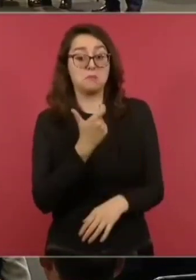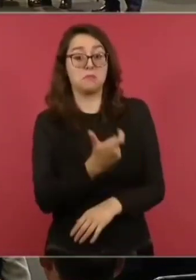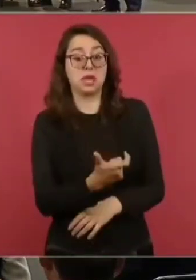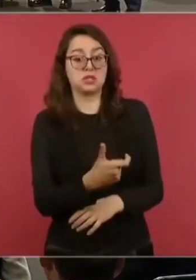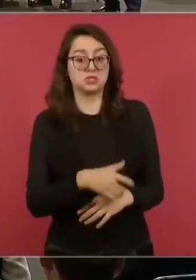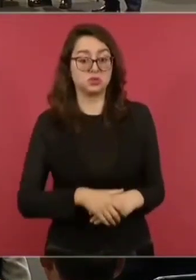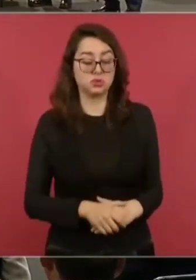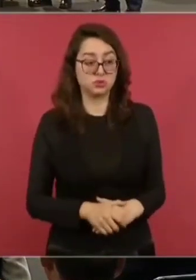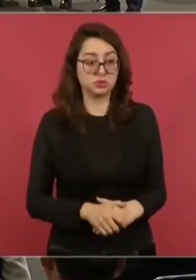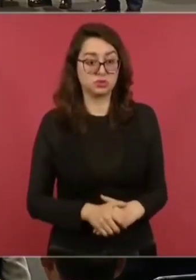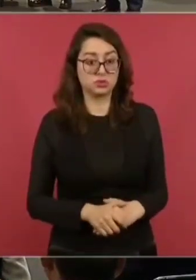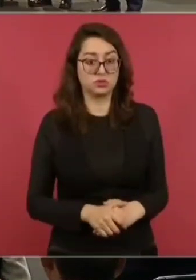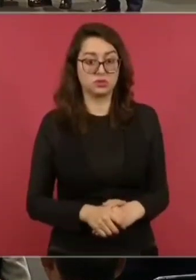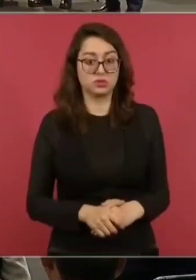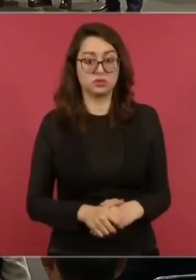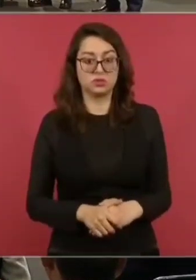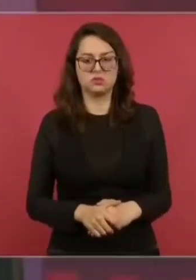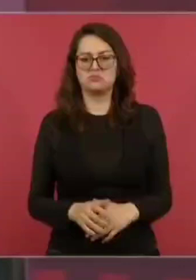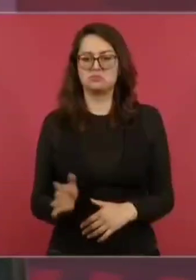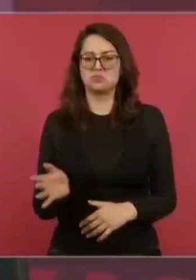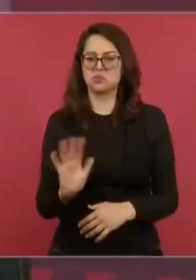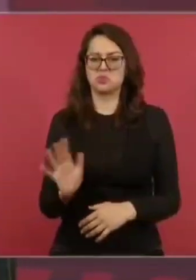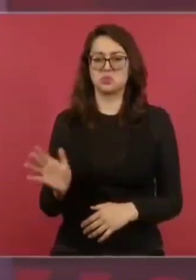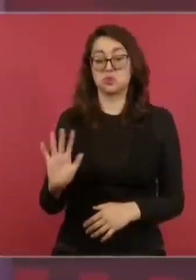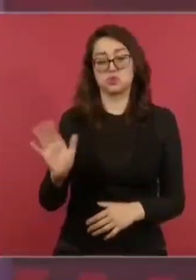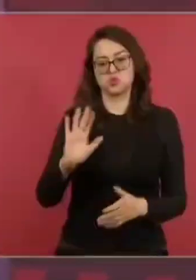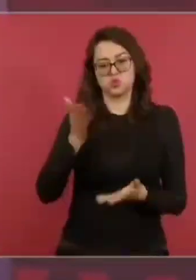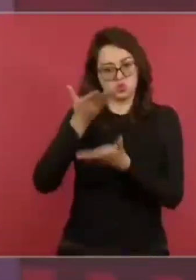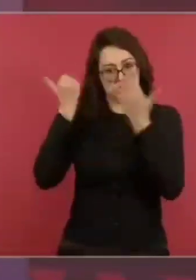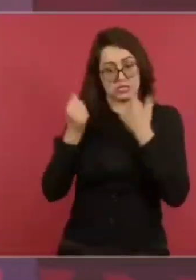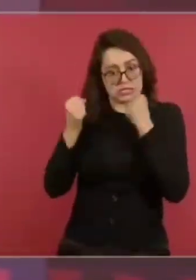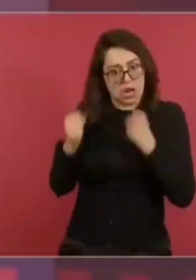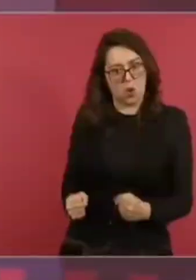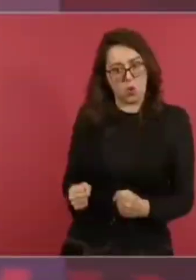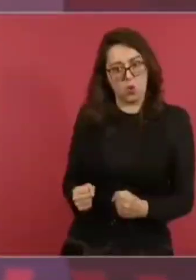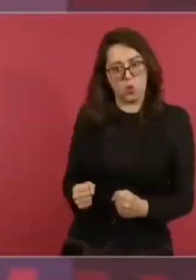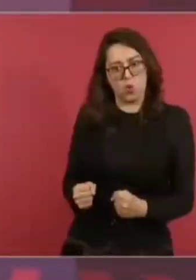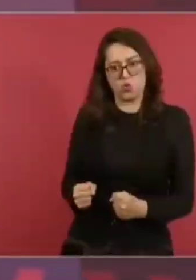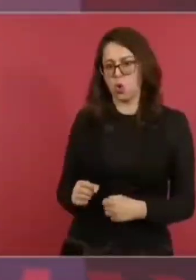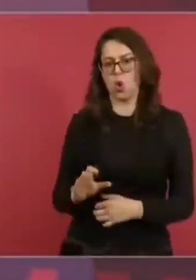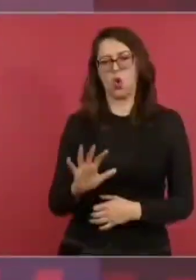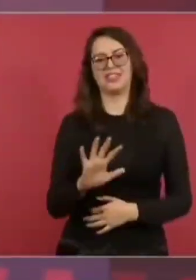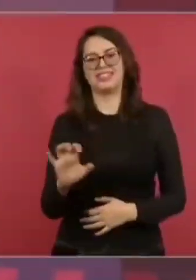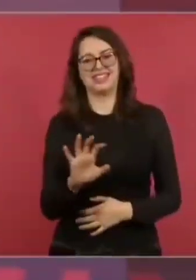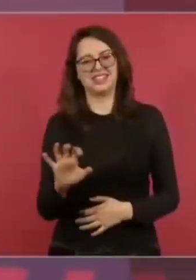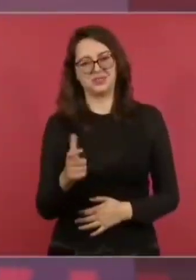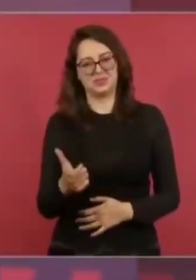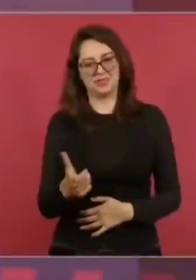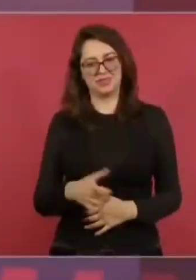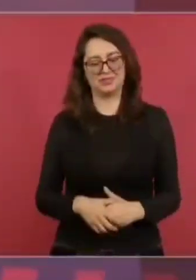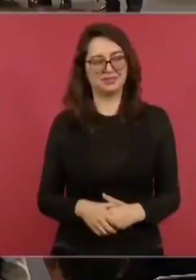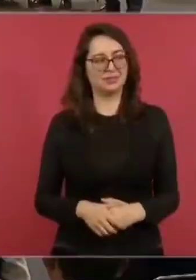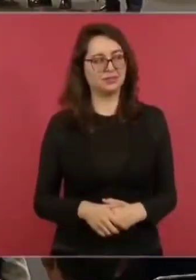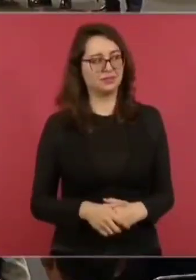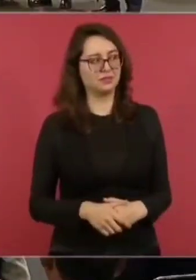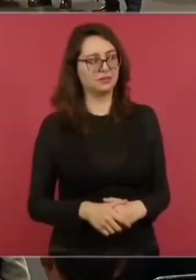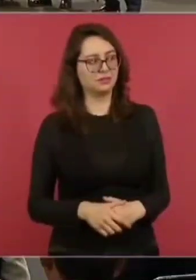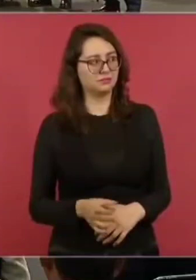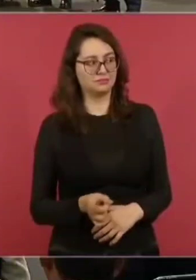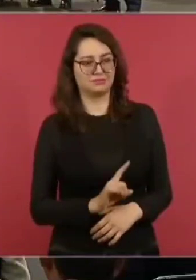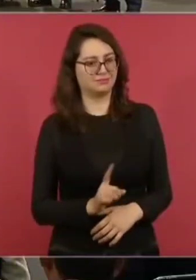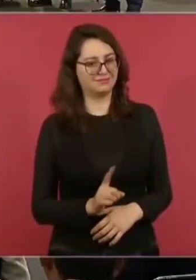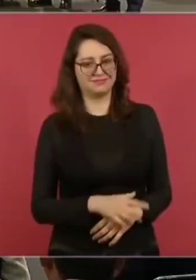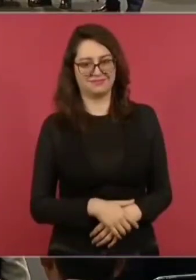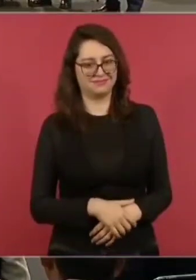pero yo ahora lo estamos diciendo aquí. No, no, no, no, no, no puede pasar de 500. La de influenza es la que ya se está poniendo en medio